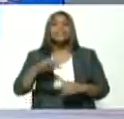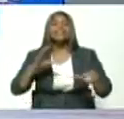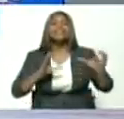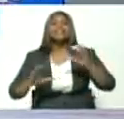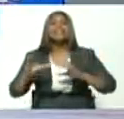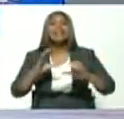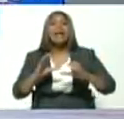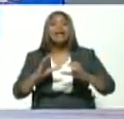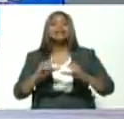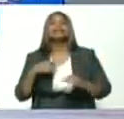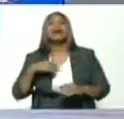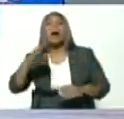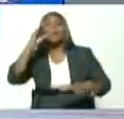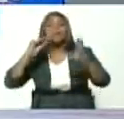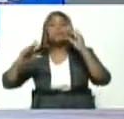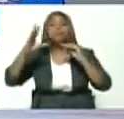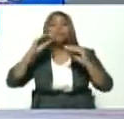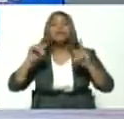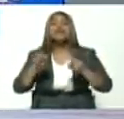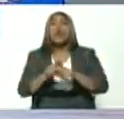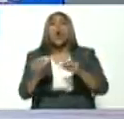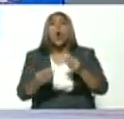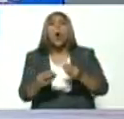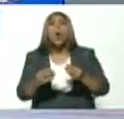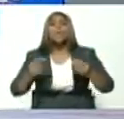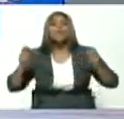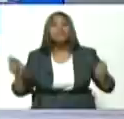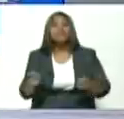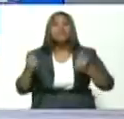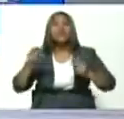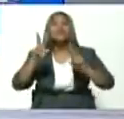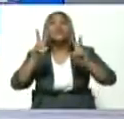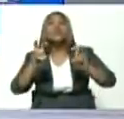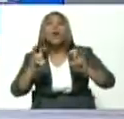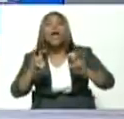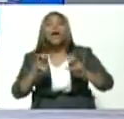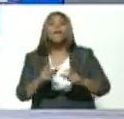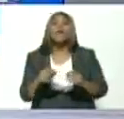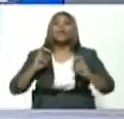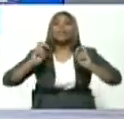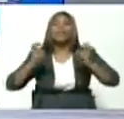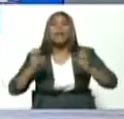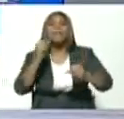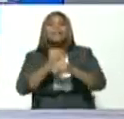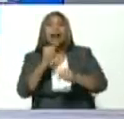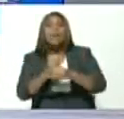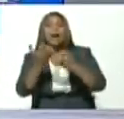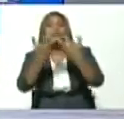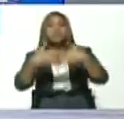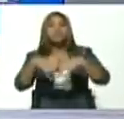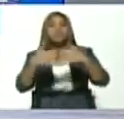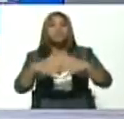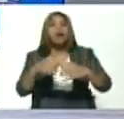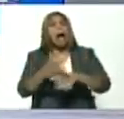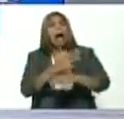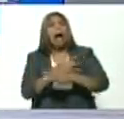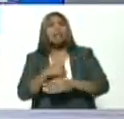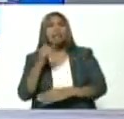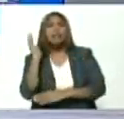al tema de la promoción de nuevas fuentes de trabajo productivo? Como yo les decía a ustedes,